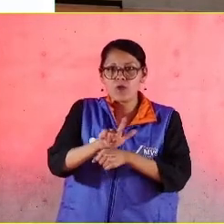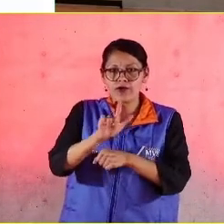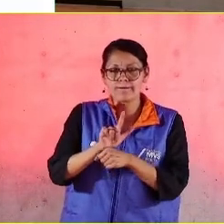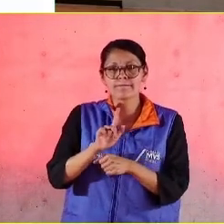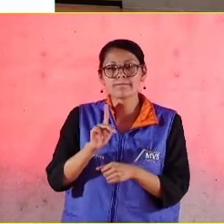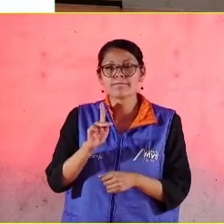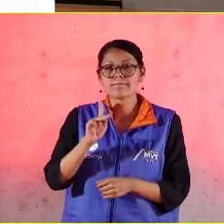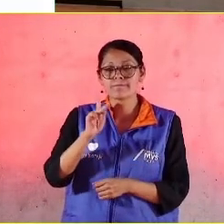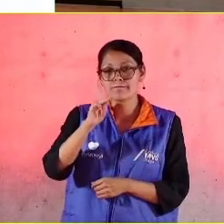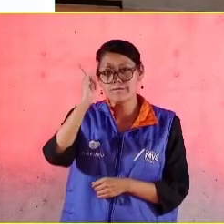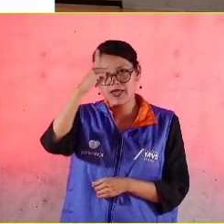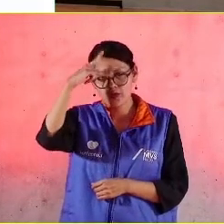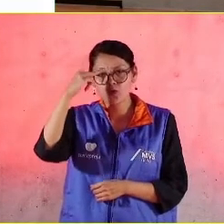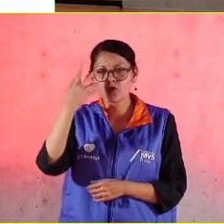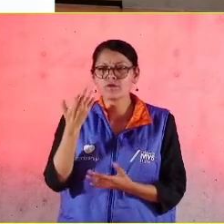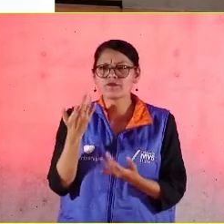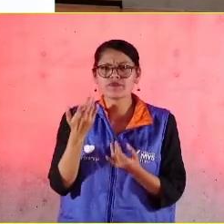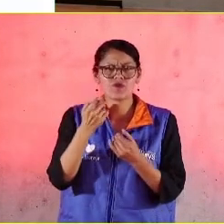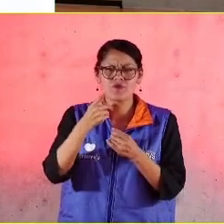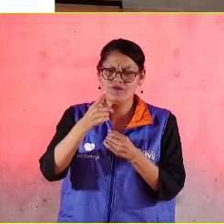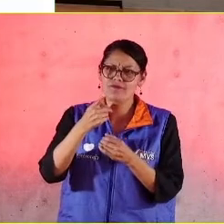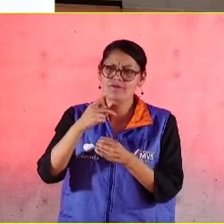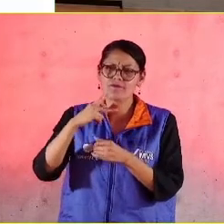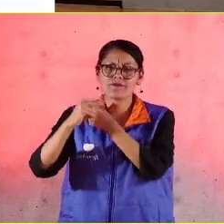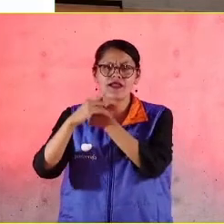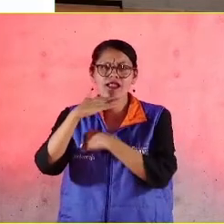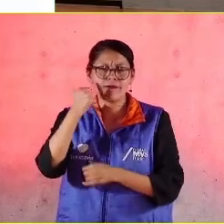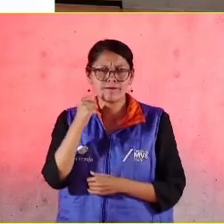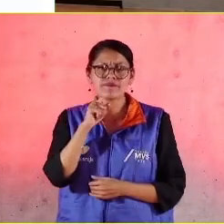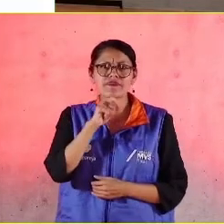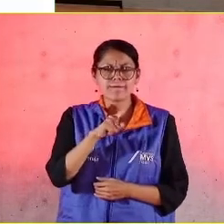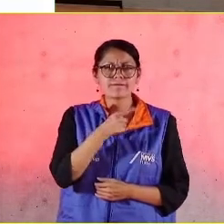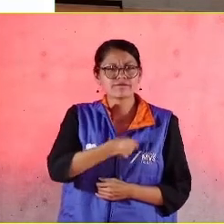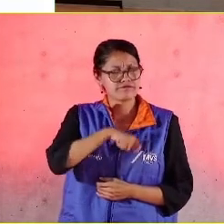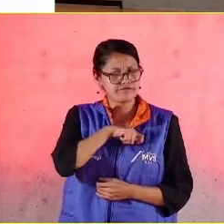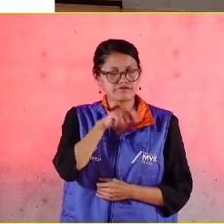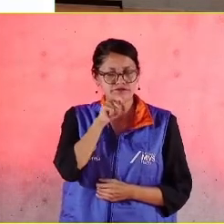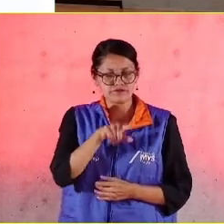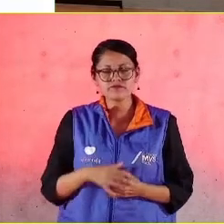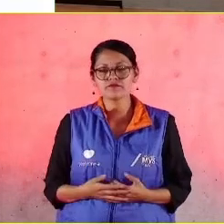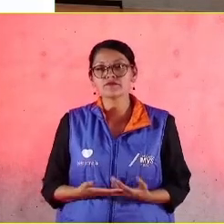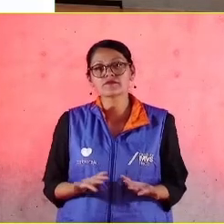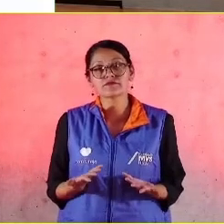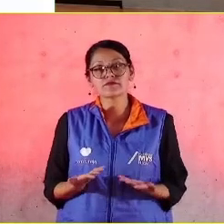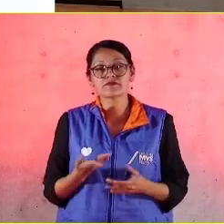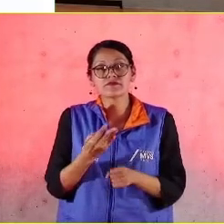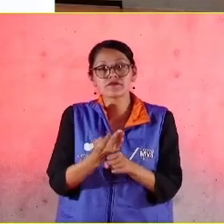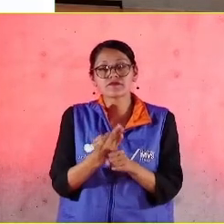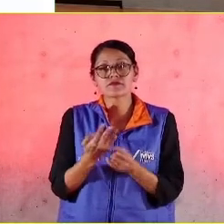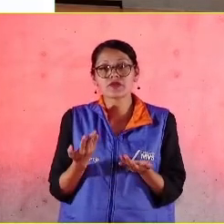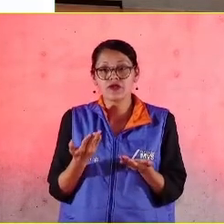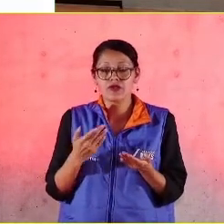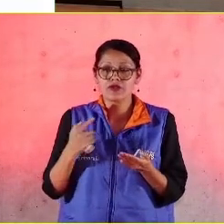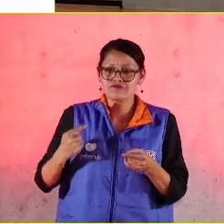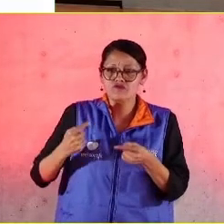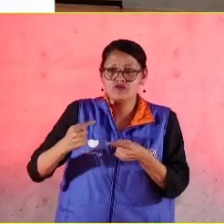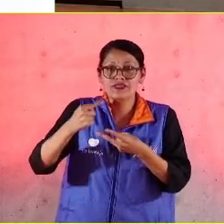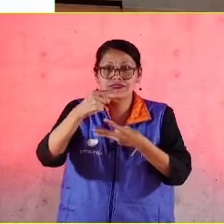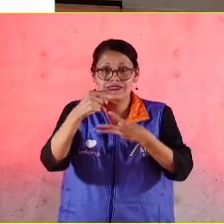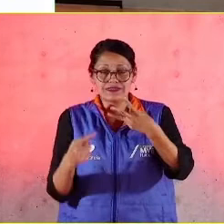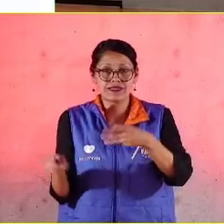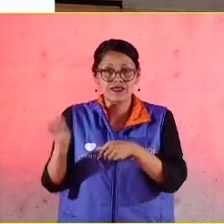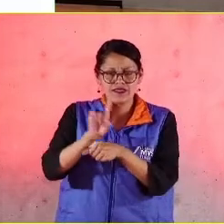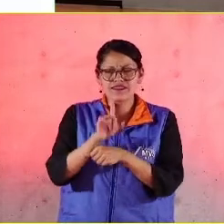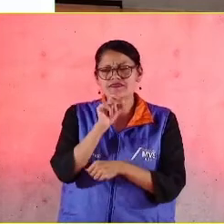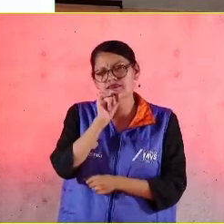de Alemania y de España incluso. Y hemos tenido en estos tres días, y